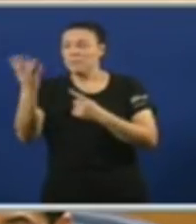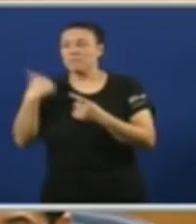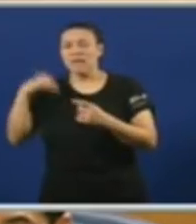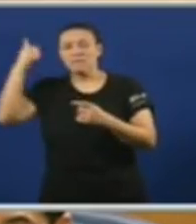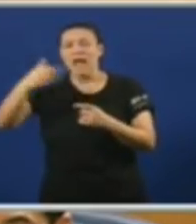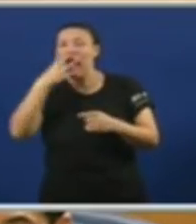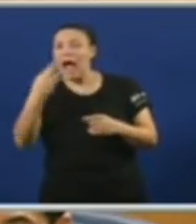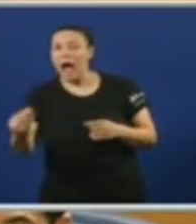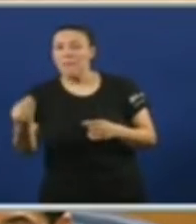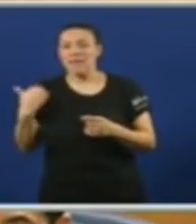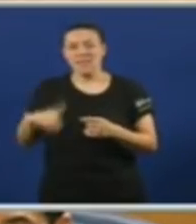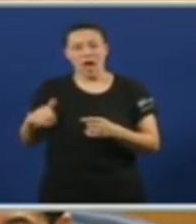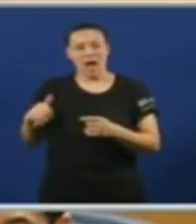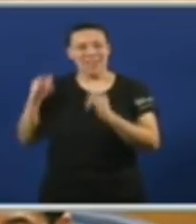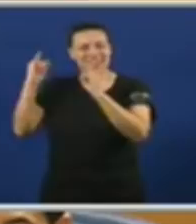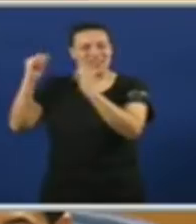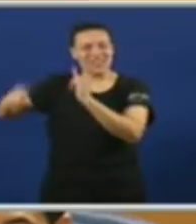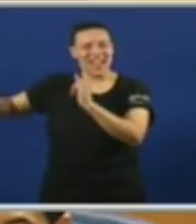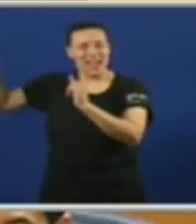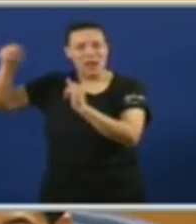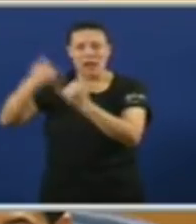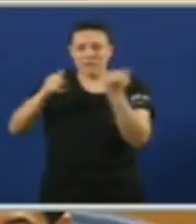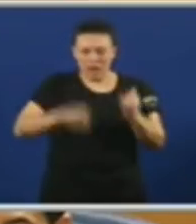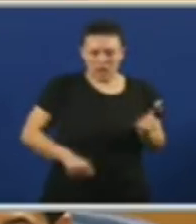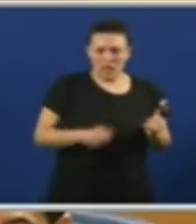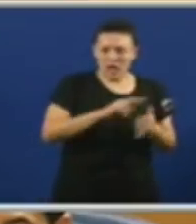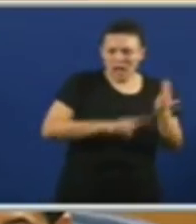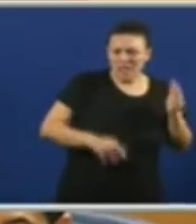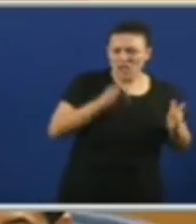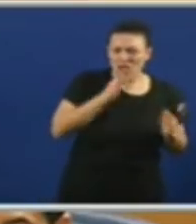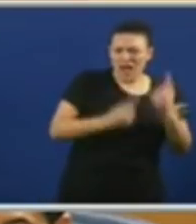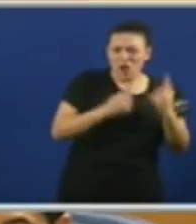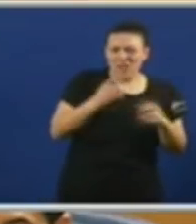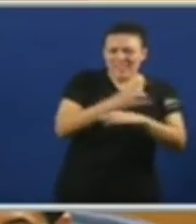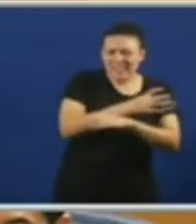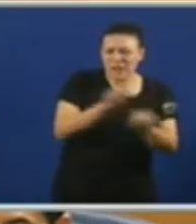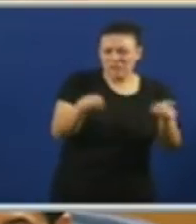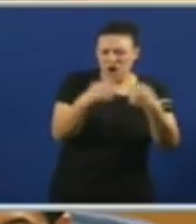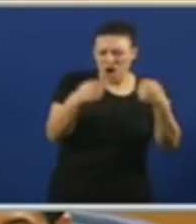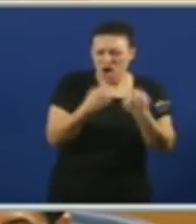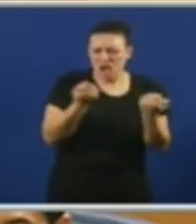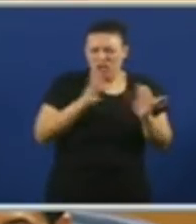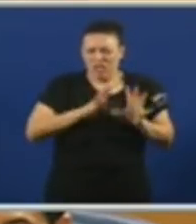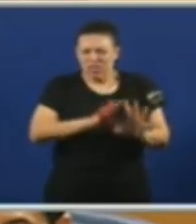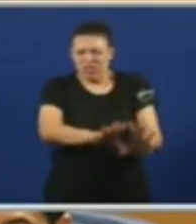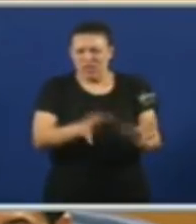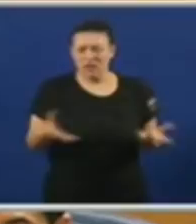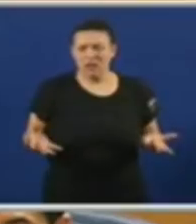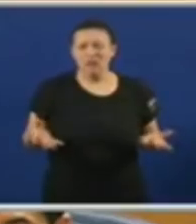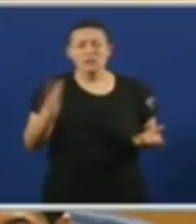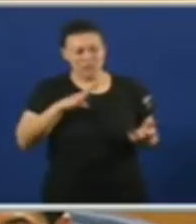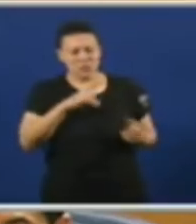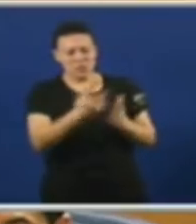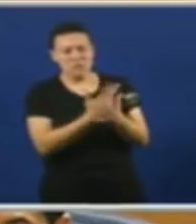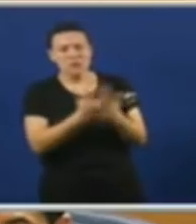do AVE O único que temos é Un tren que en algúnas partes Do noso territorio Se cae a cachos E que están desmantelando Explíquenos, señor